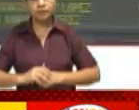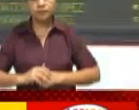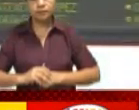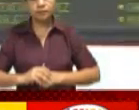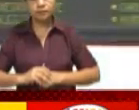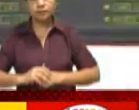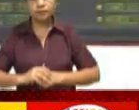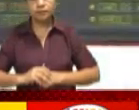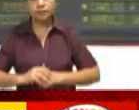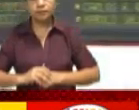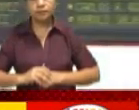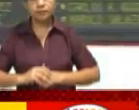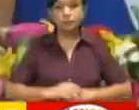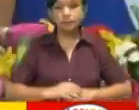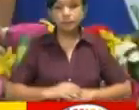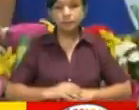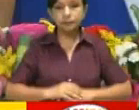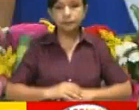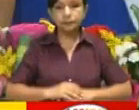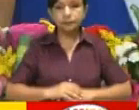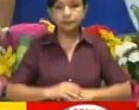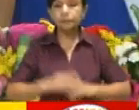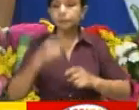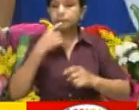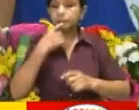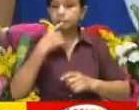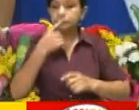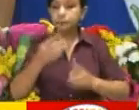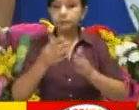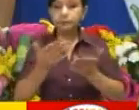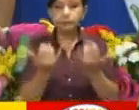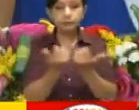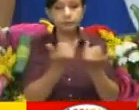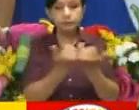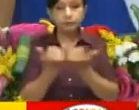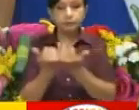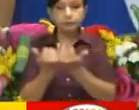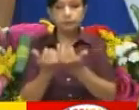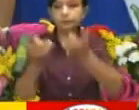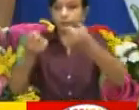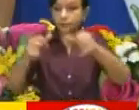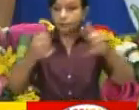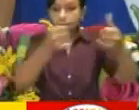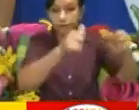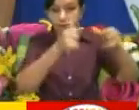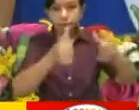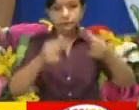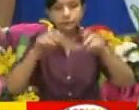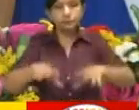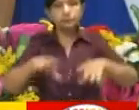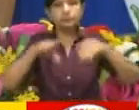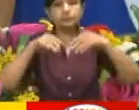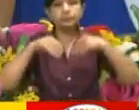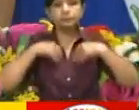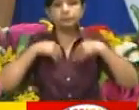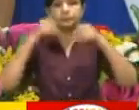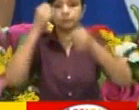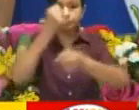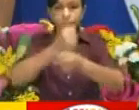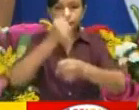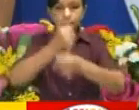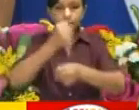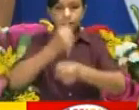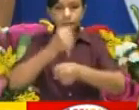análisis, consulta y dictamen. Solicitando si hay aprobación de ella para que trabaje